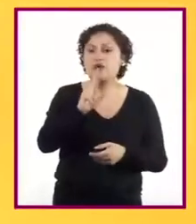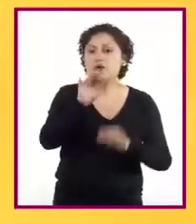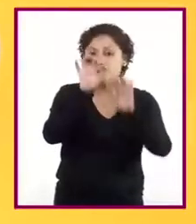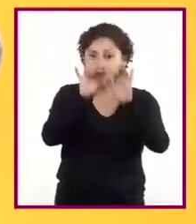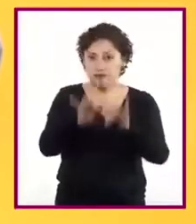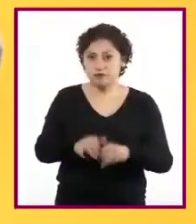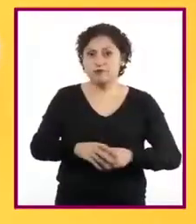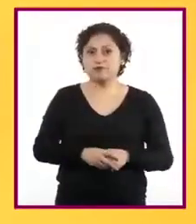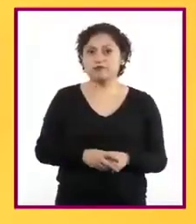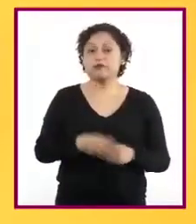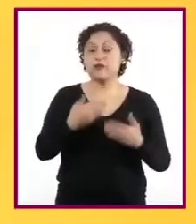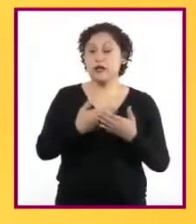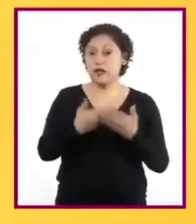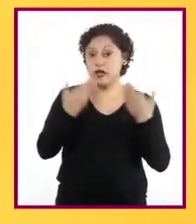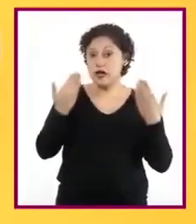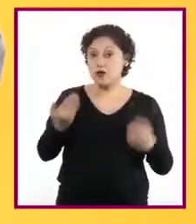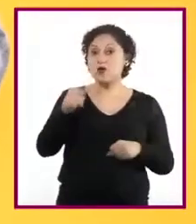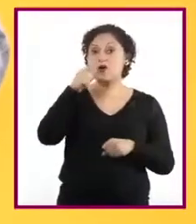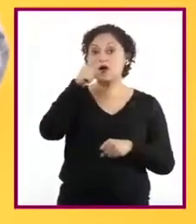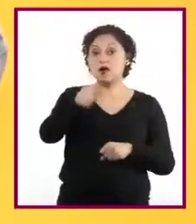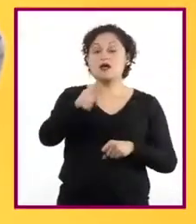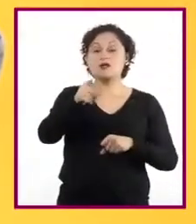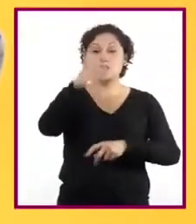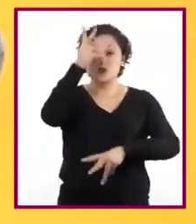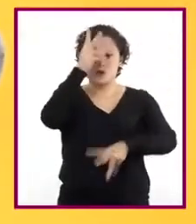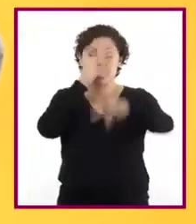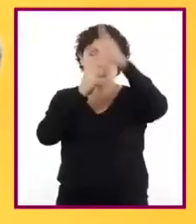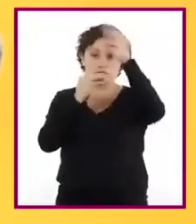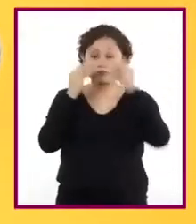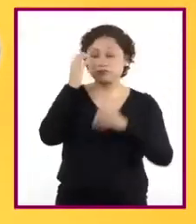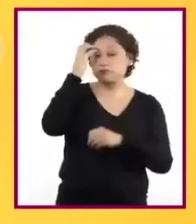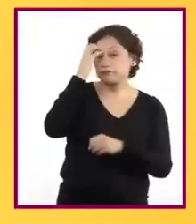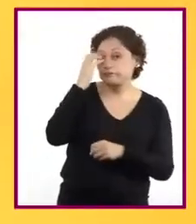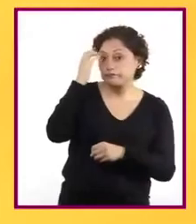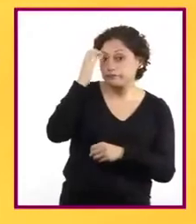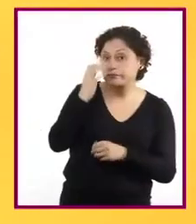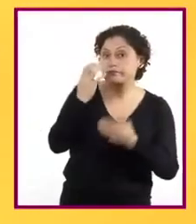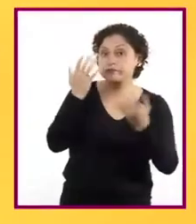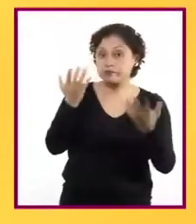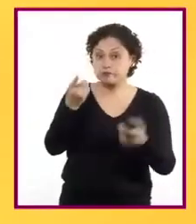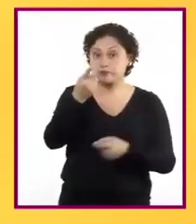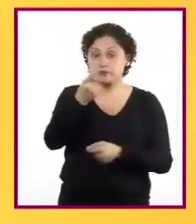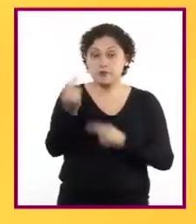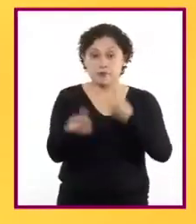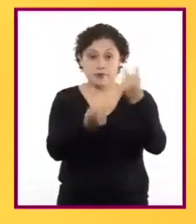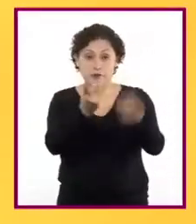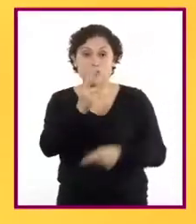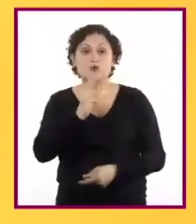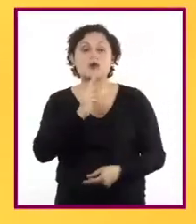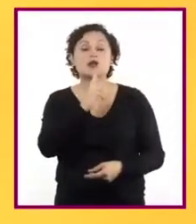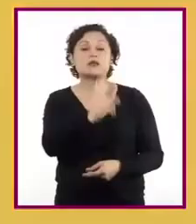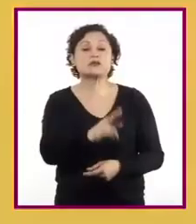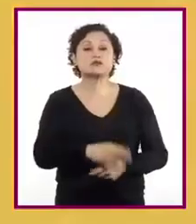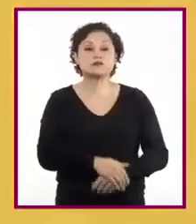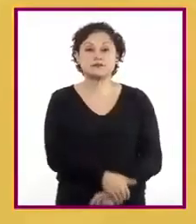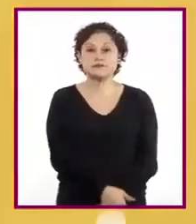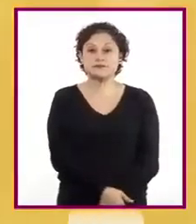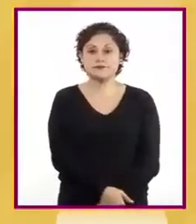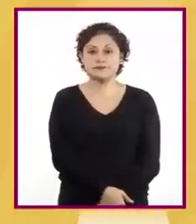Ahora, con el fin de que profundicen su reflexión, las y los invitamos a responder las siguientes preguntas.